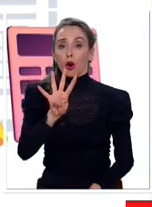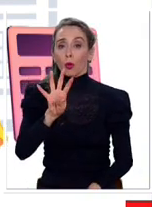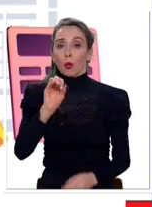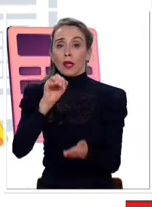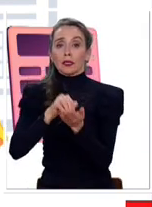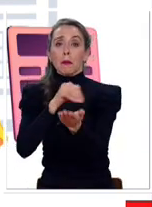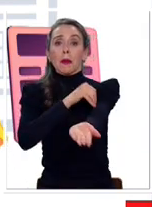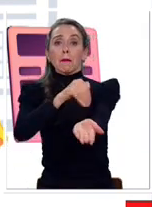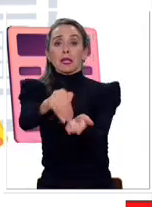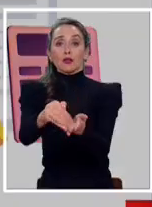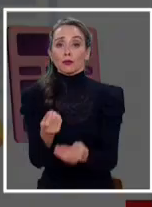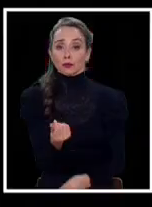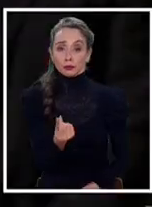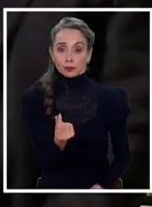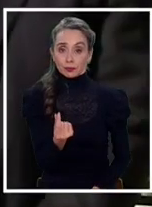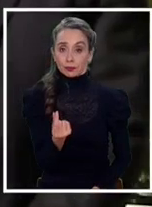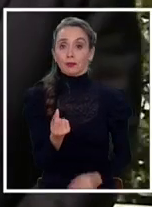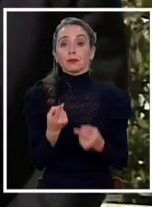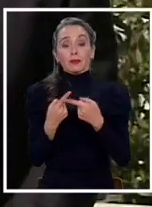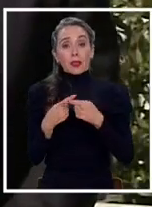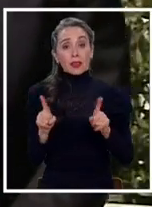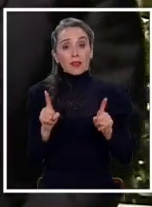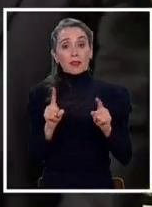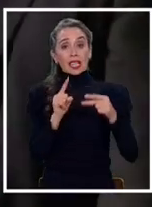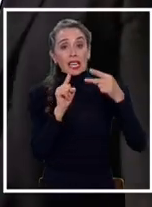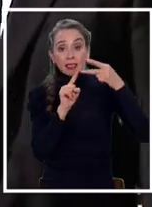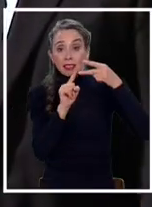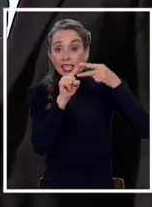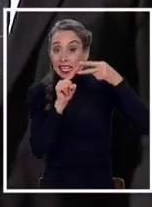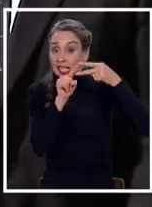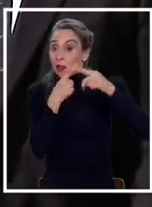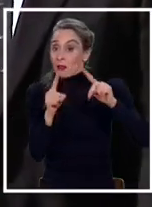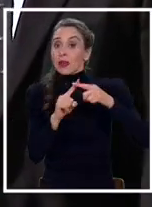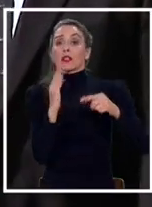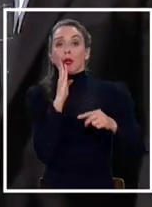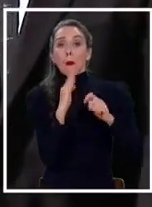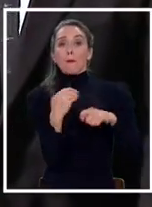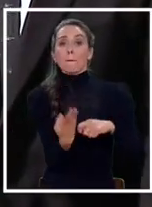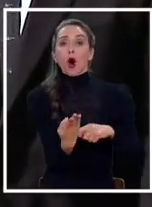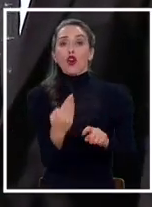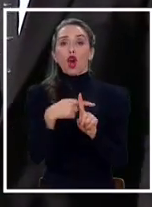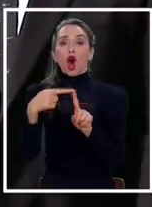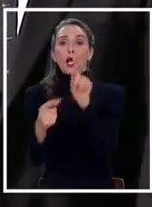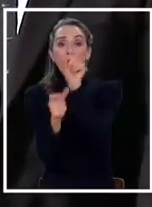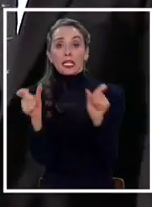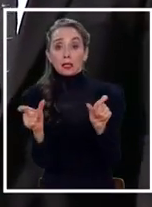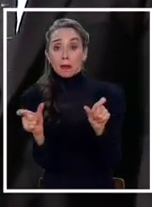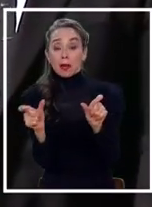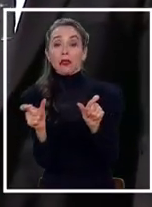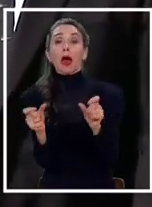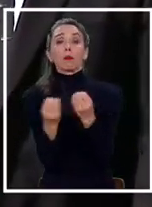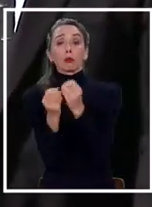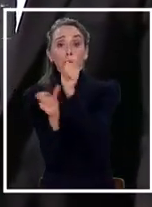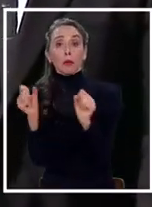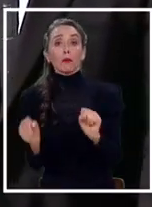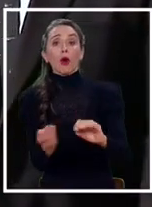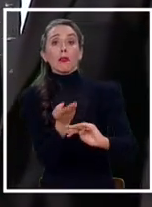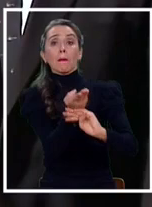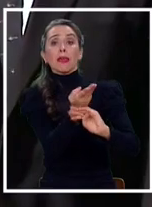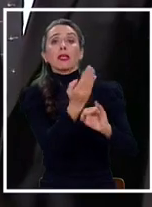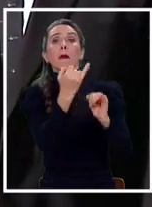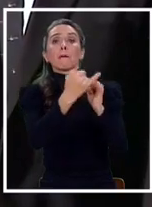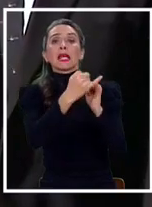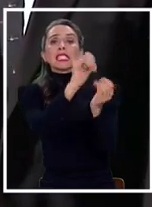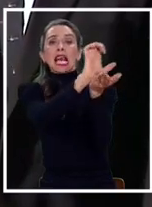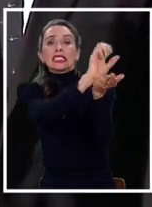.000 millones de pesos. A diferencia del bono clase media, este préstamo lo puede solicitar muchas personas, ¿no es cierto?